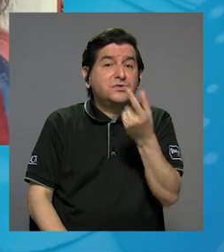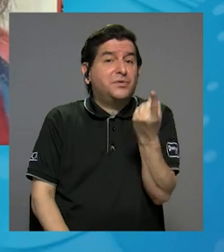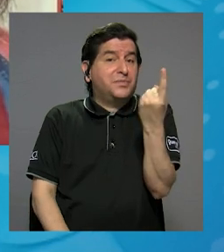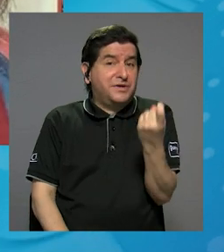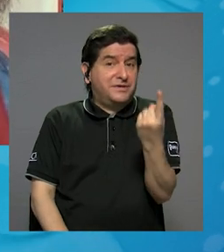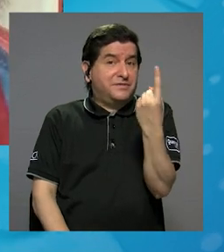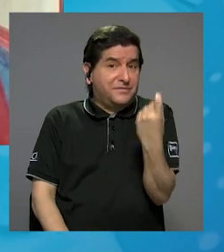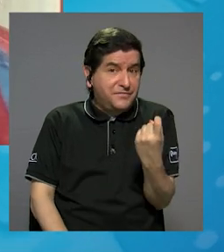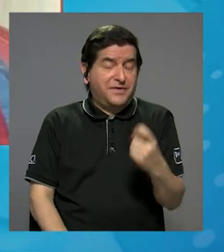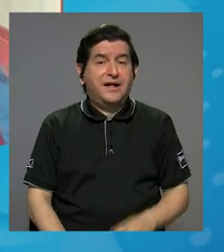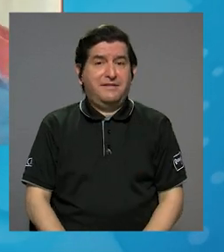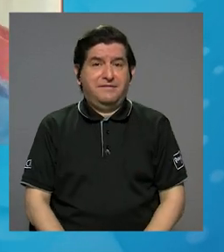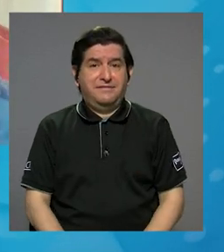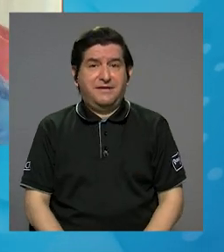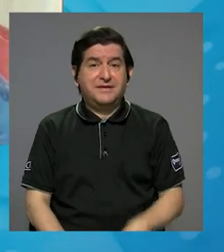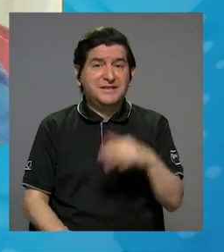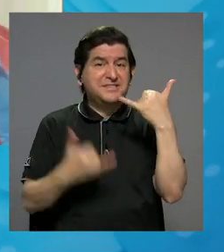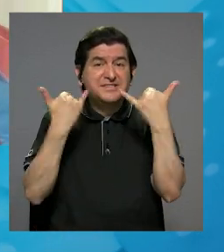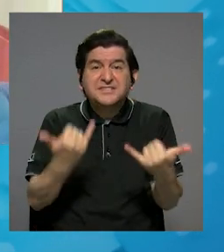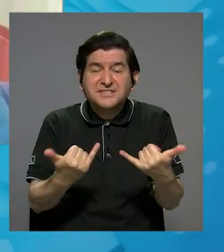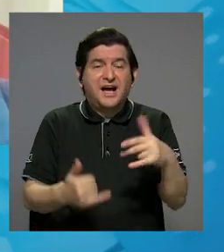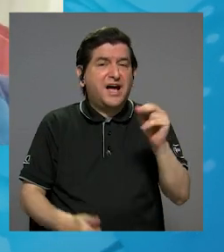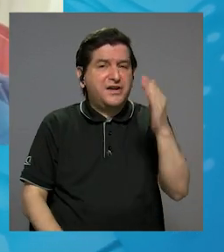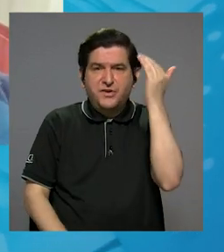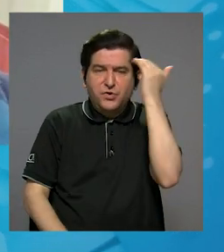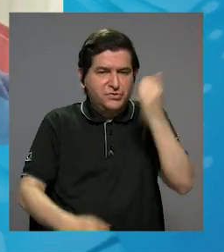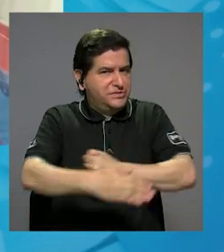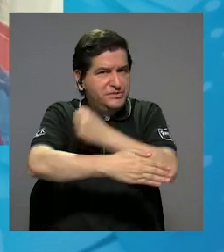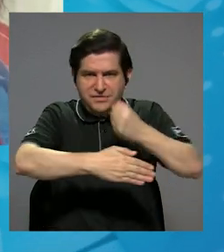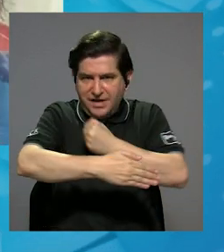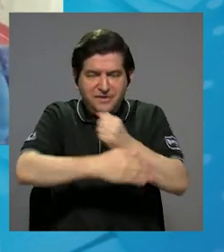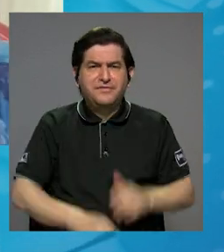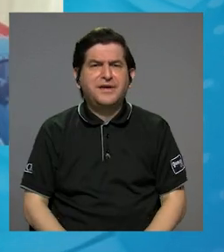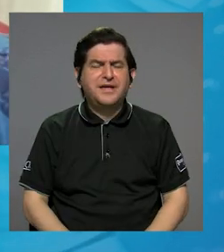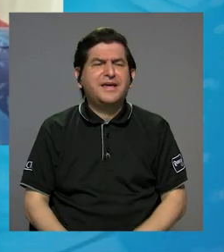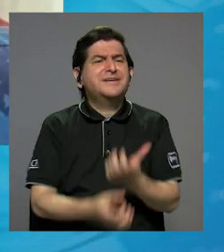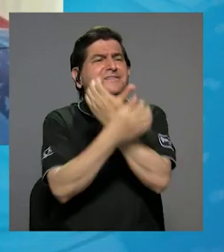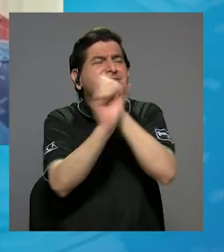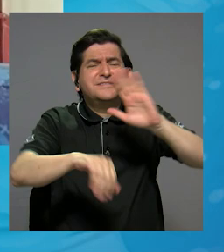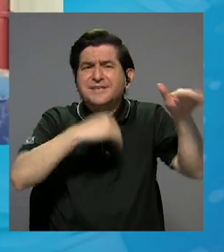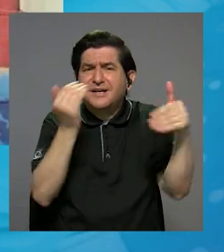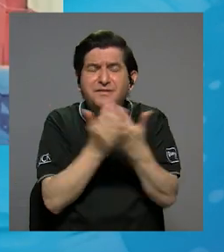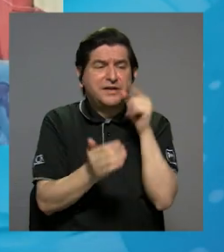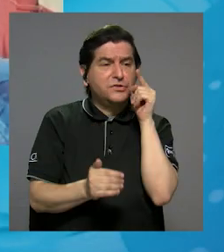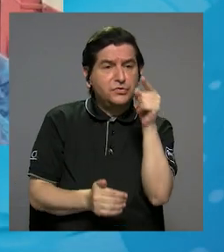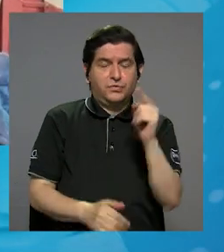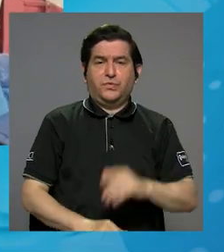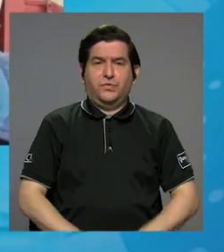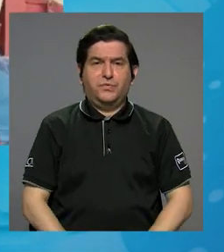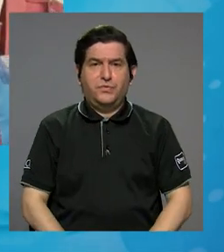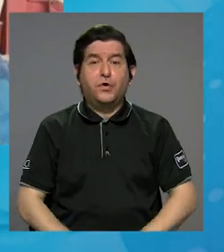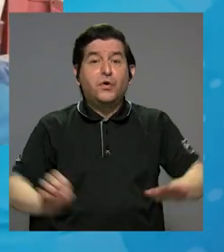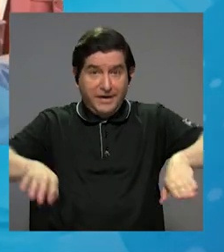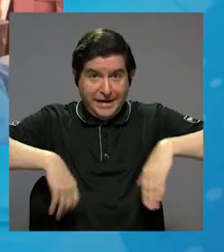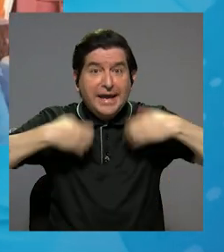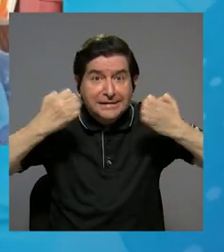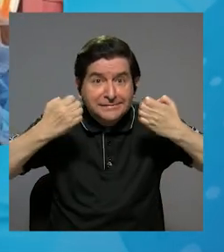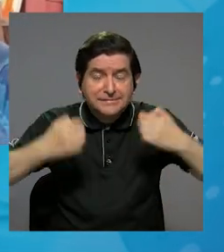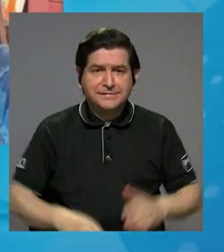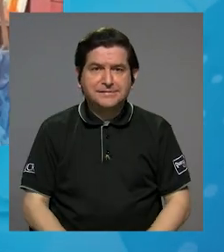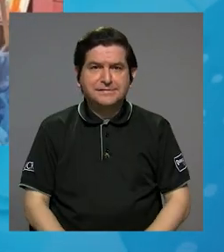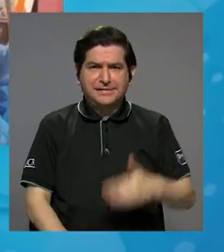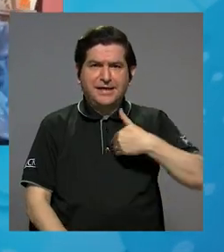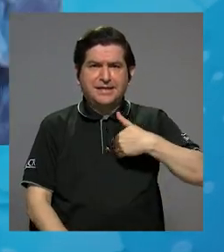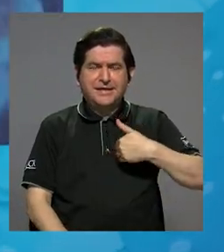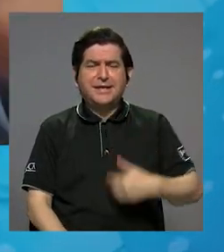el salpiche en food, que ya ni siquiera lo saben cocinar. Entonces se trata de rescatar todo eso que existe, que todavía